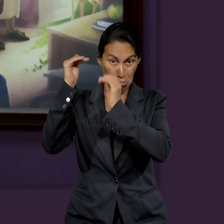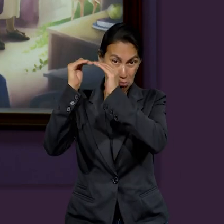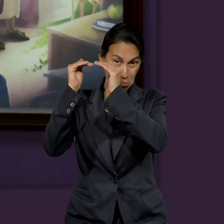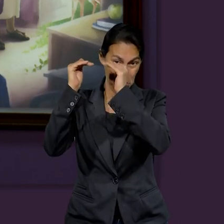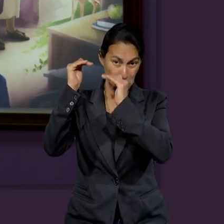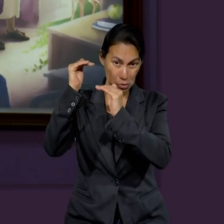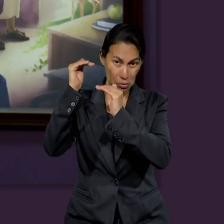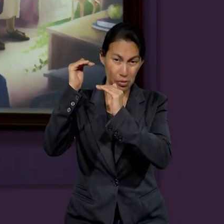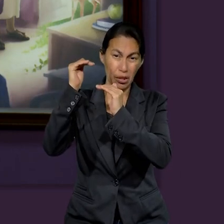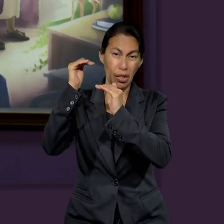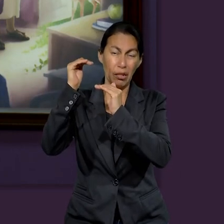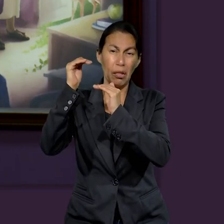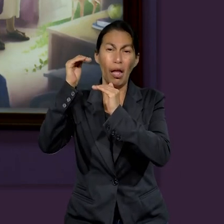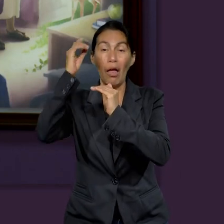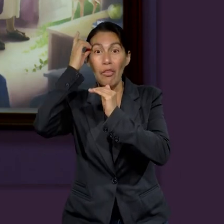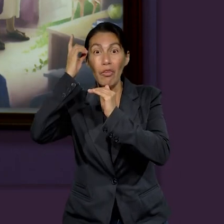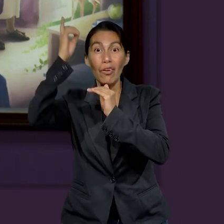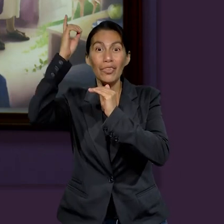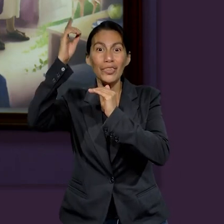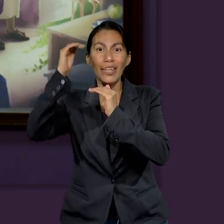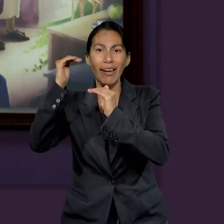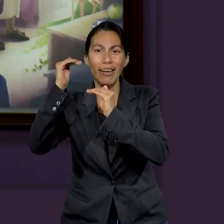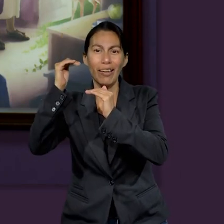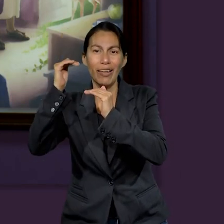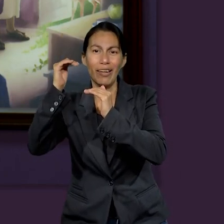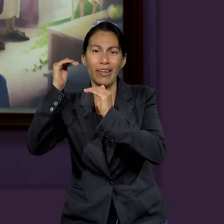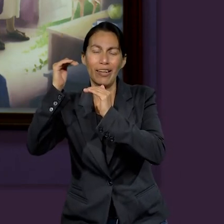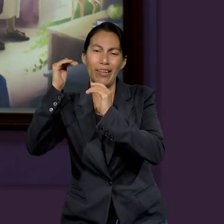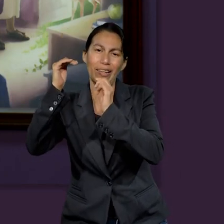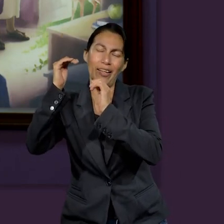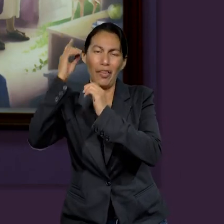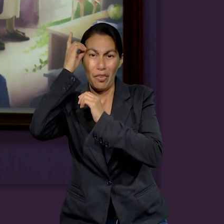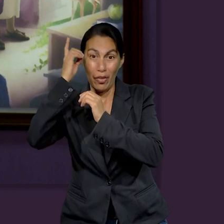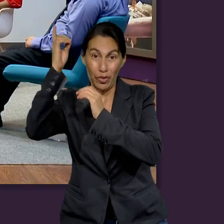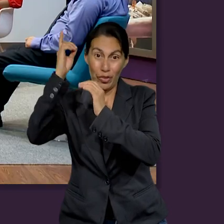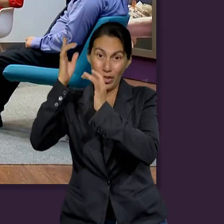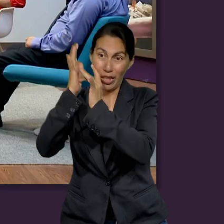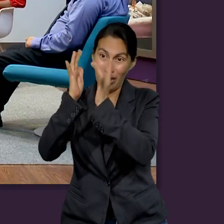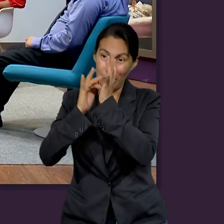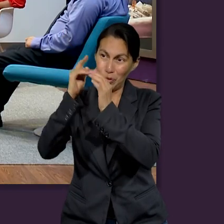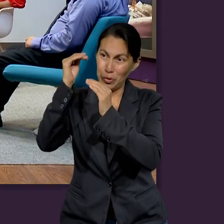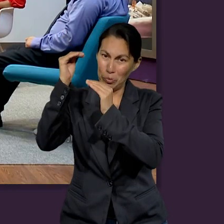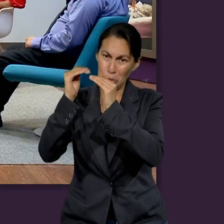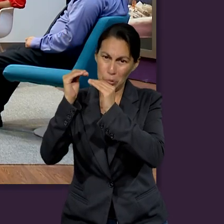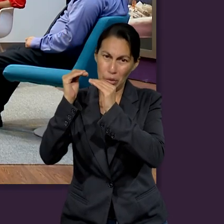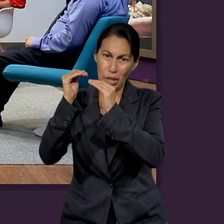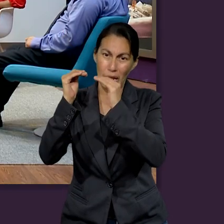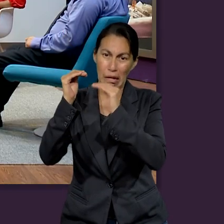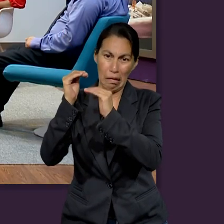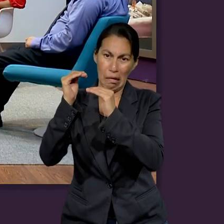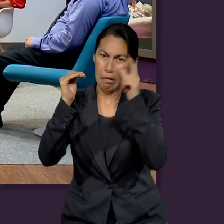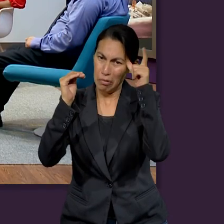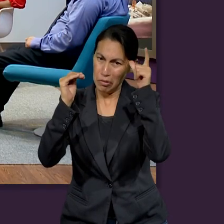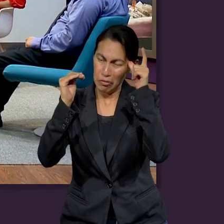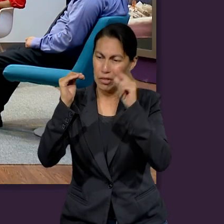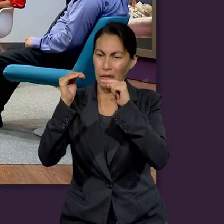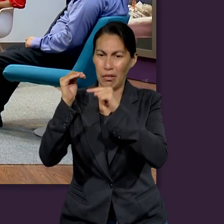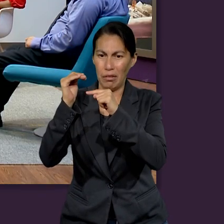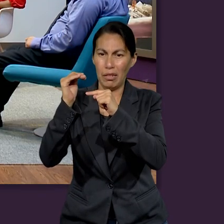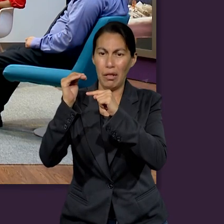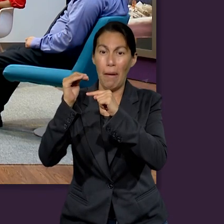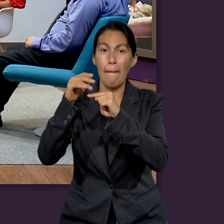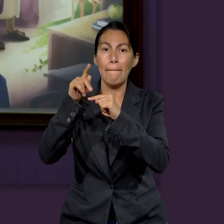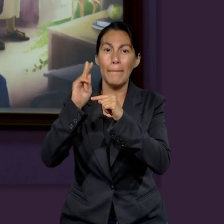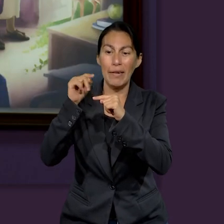menores al Hijo de Dios. Y aún así, con todo ese privilegio que se le había dado, tuvo descontento. Y ahí es como inició todo, con un